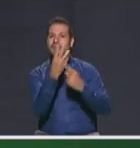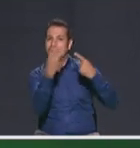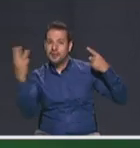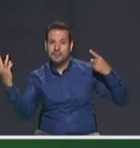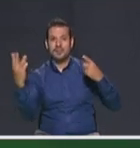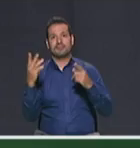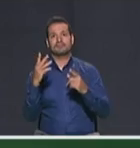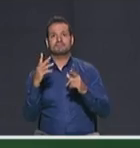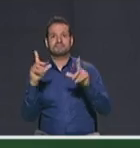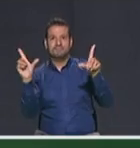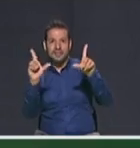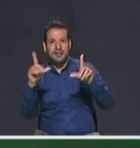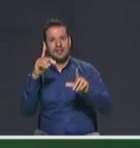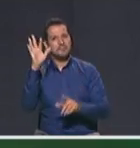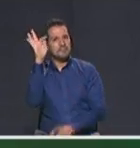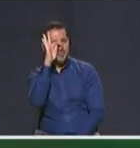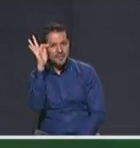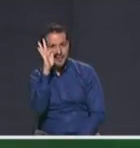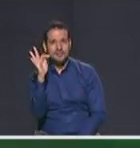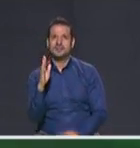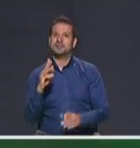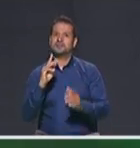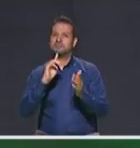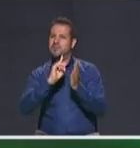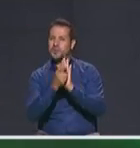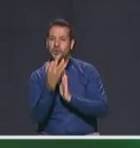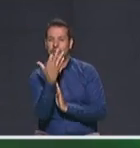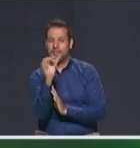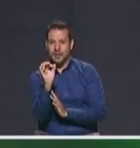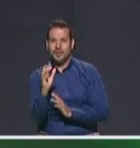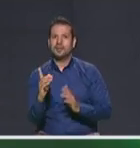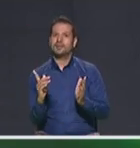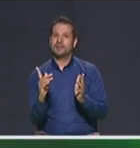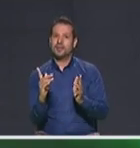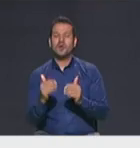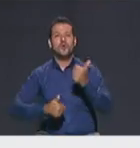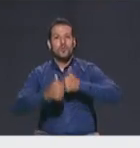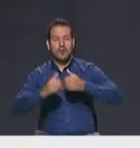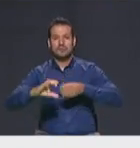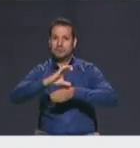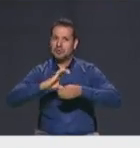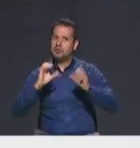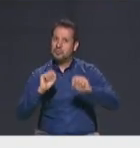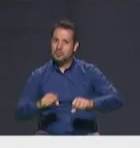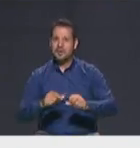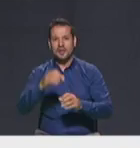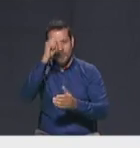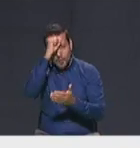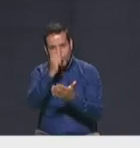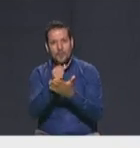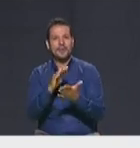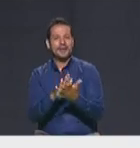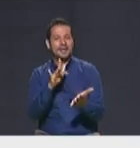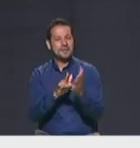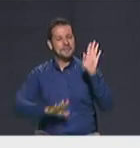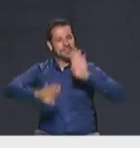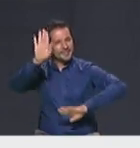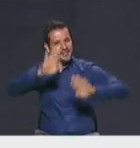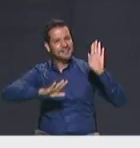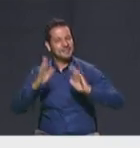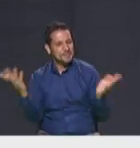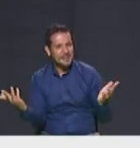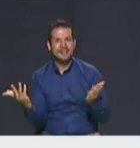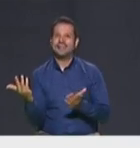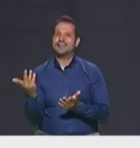.minuto30.com. Utilizando el numeral Debate Ciudadano pueden opinar, participar y hacer parte de este debate.